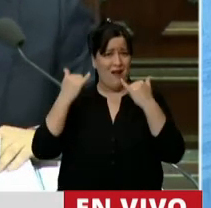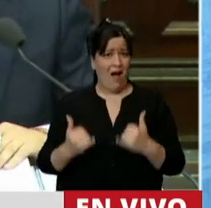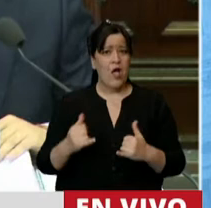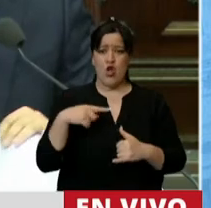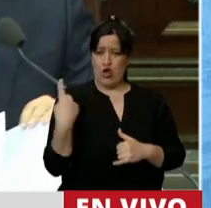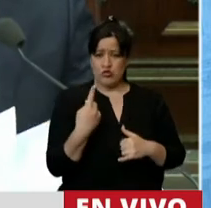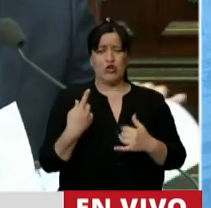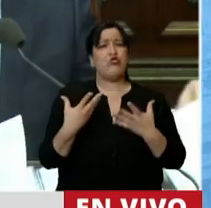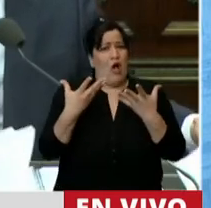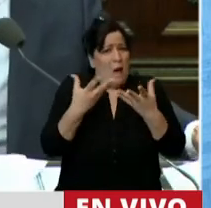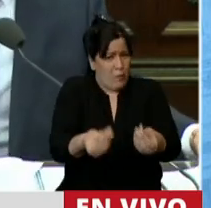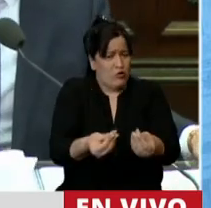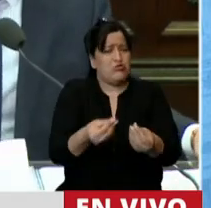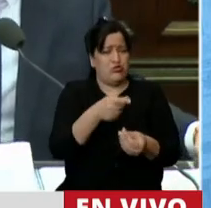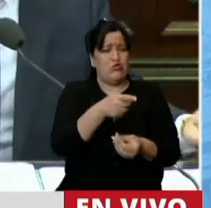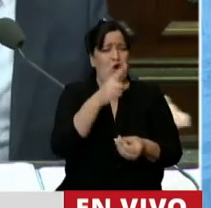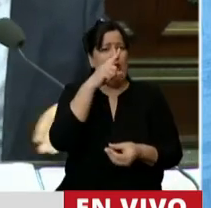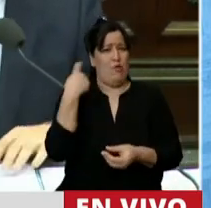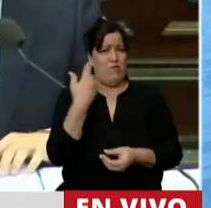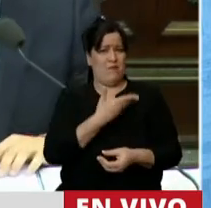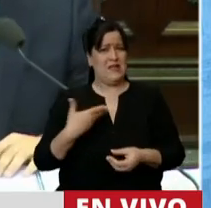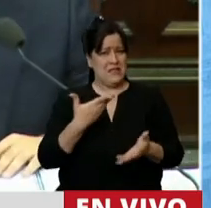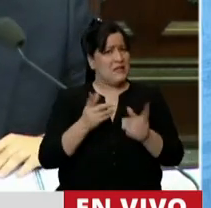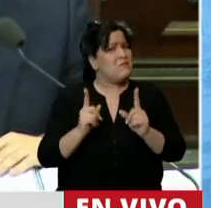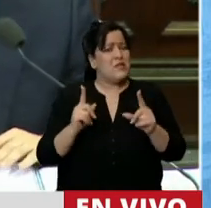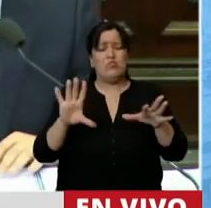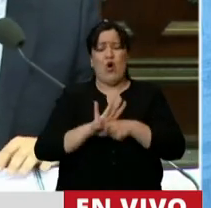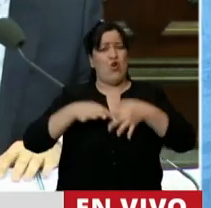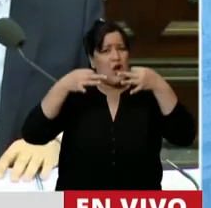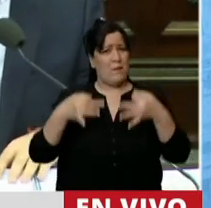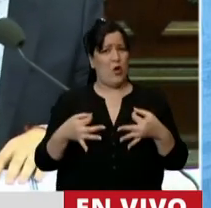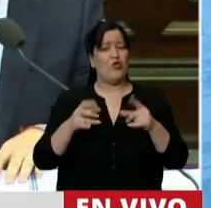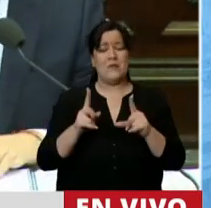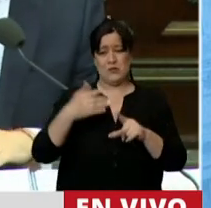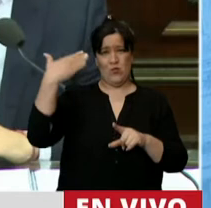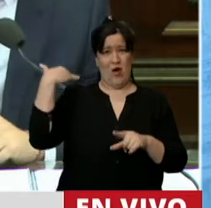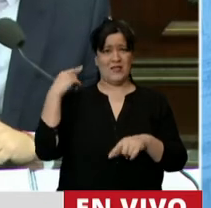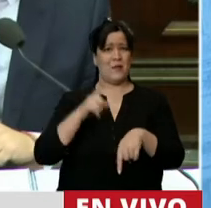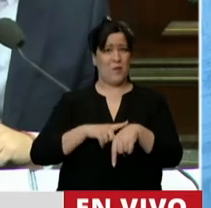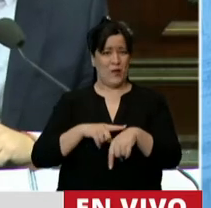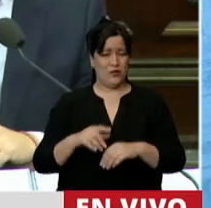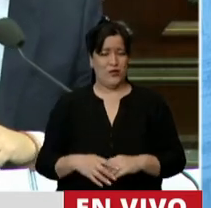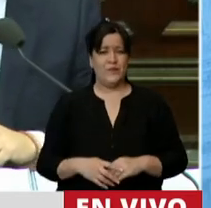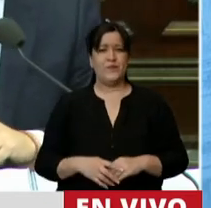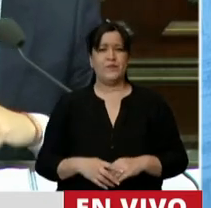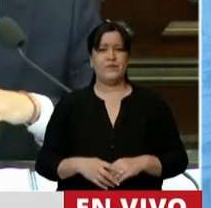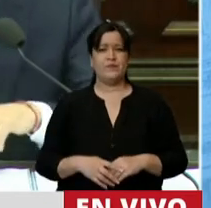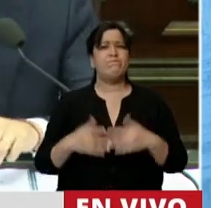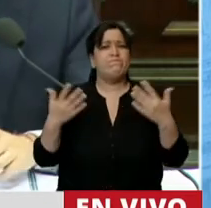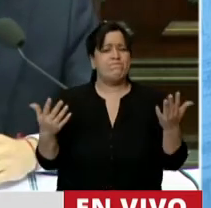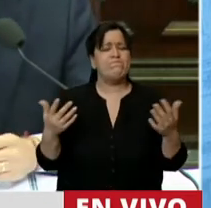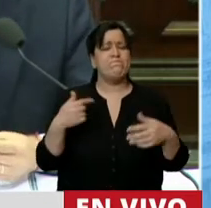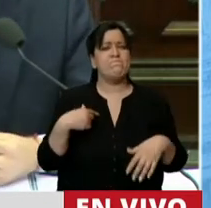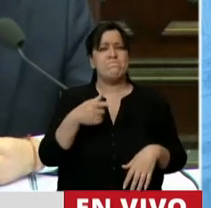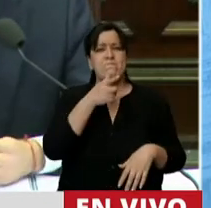Presidente, como correspondía en aquel momento. Entonces, me